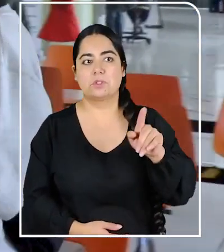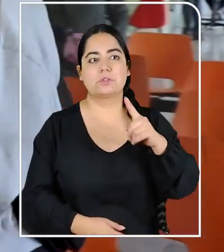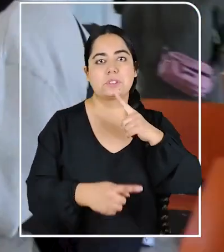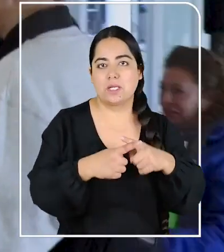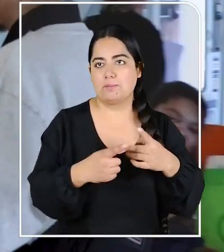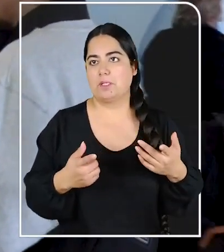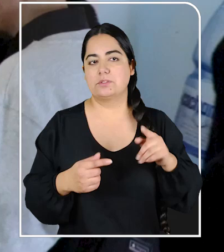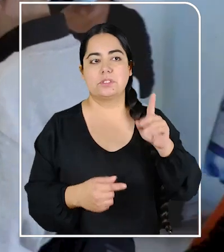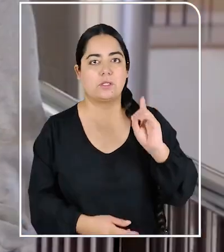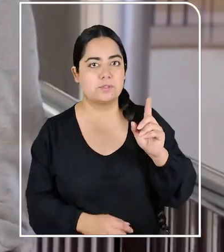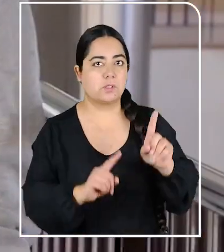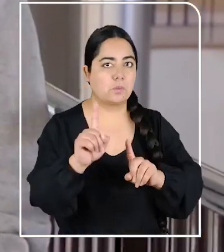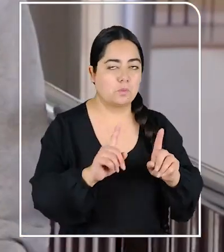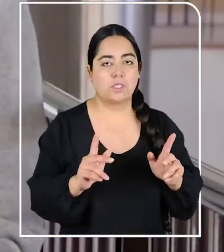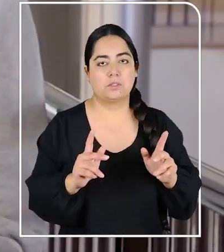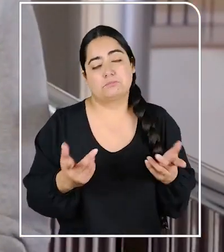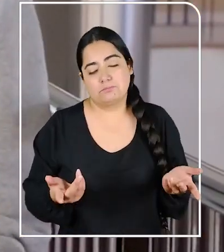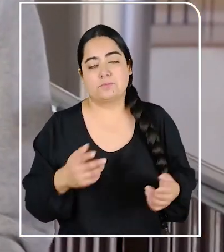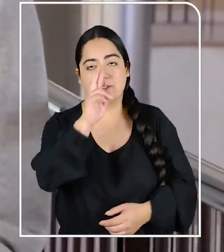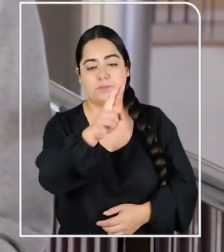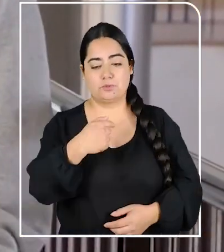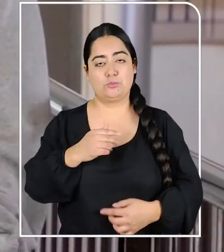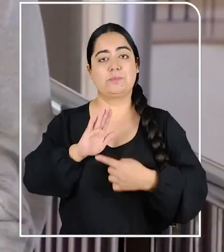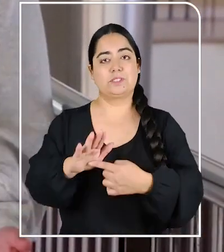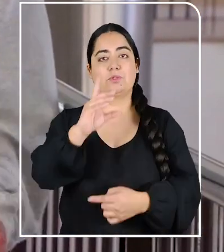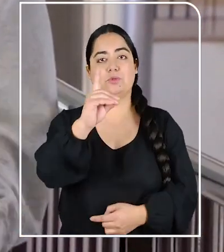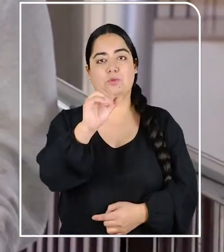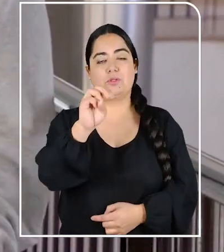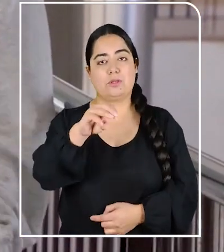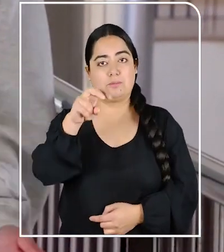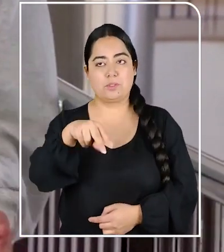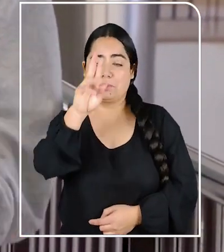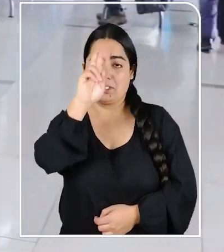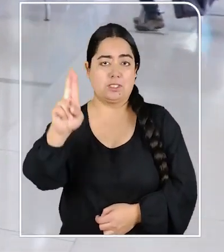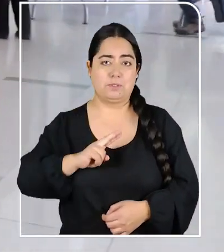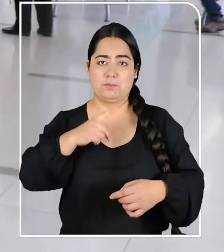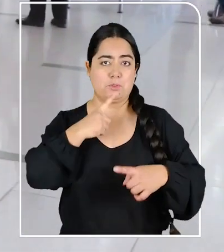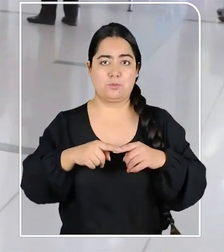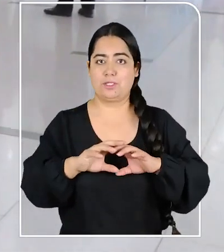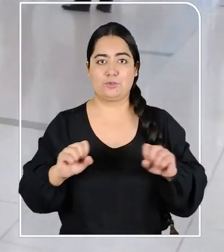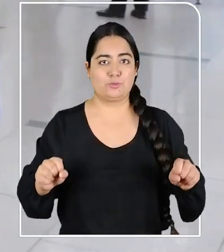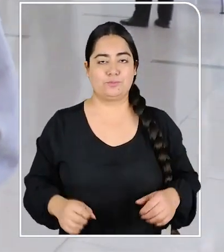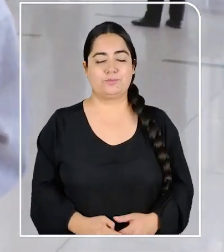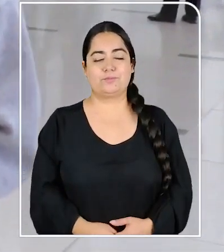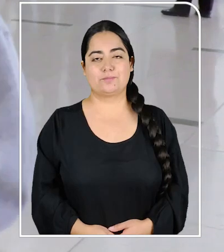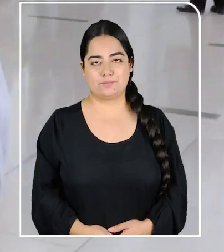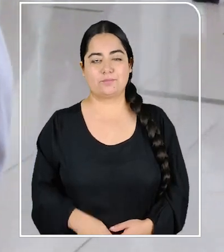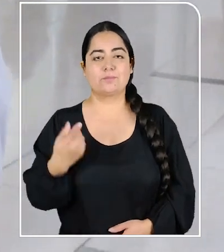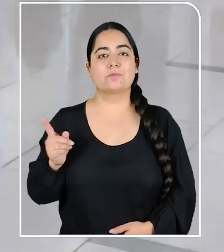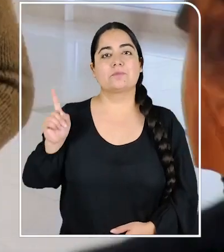independientemente de como sea, como se llame, si tiene alguna discapacidad o algo. Si yo me presento como Devian, tú me tienes que respetar a mí como Devian y listo.